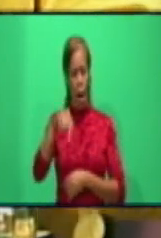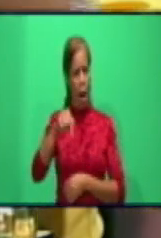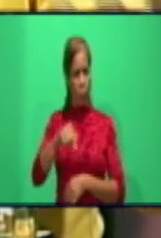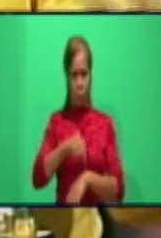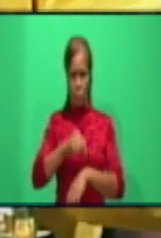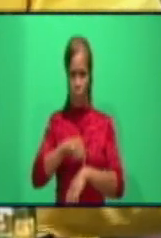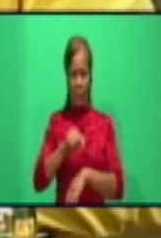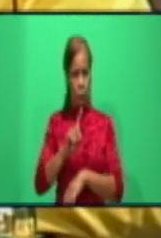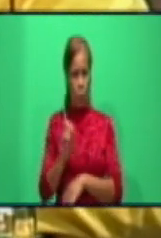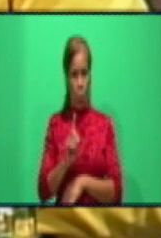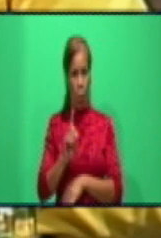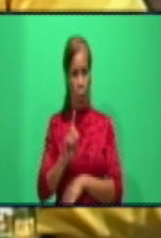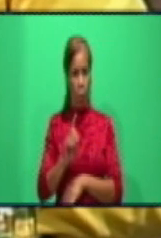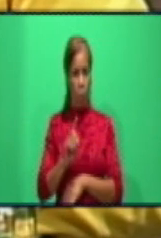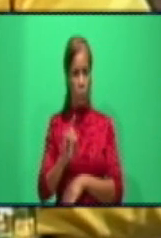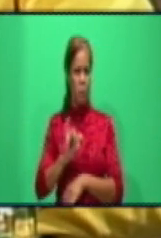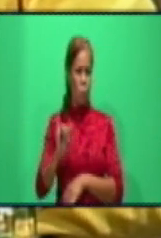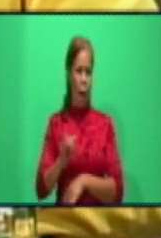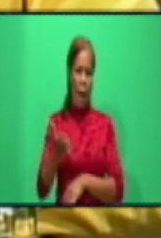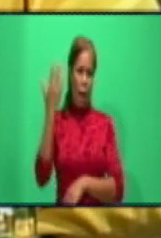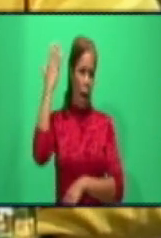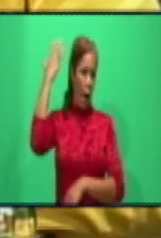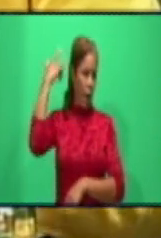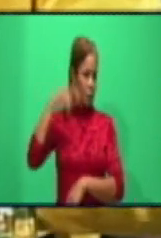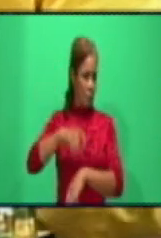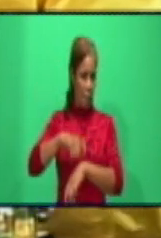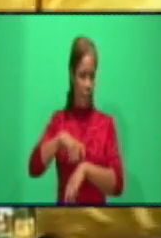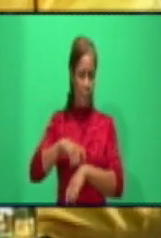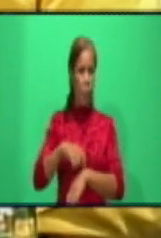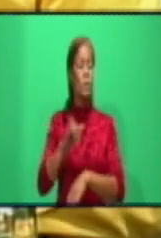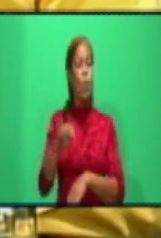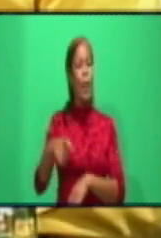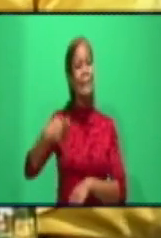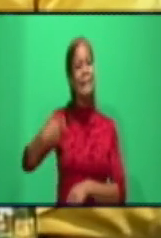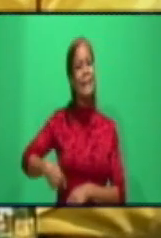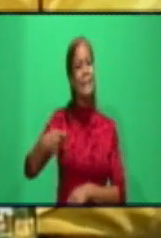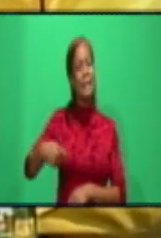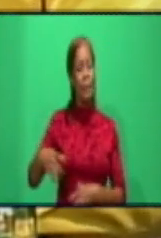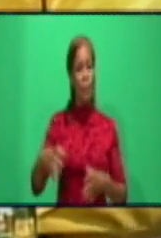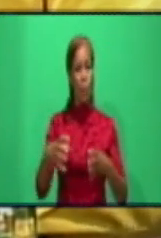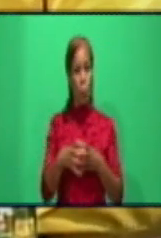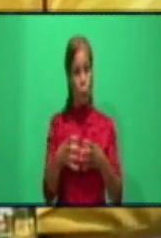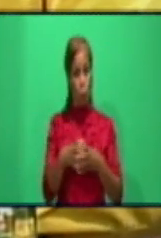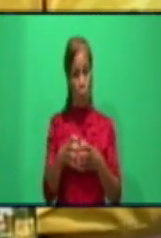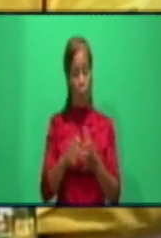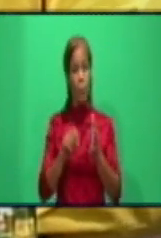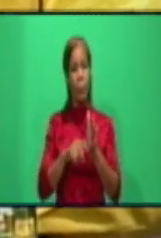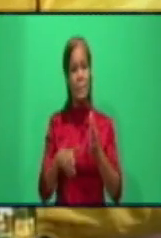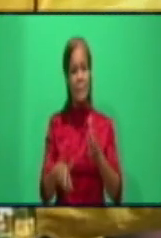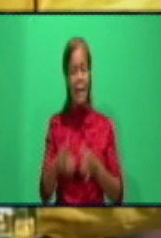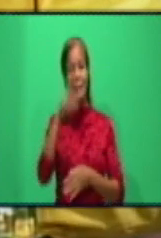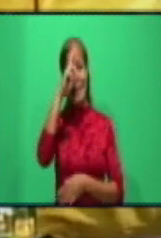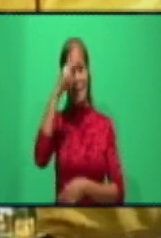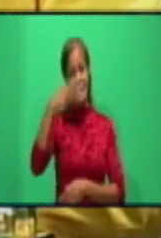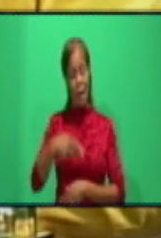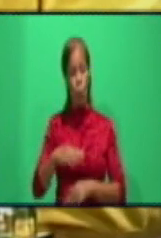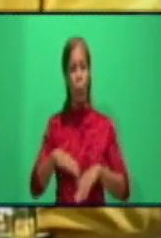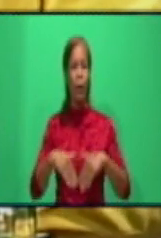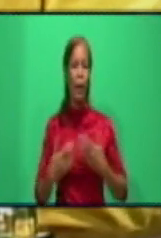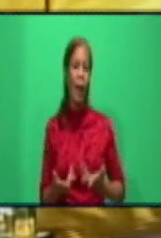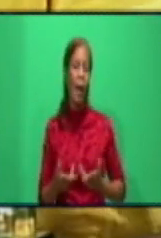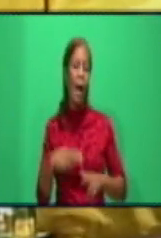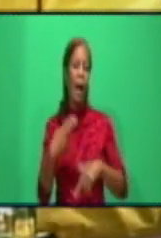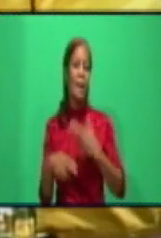sino en un momento anterior, se decidió por el equipo provincial de salud, pues establecer la